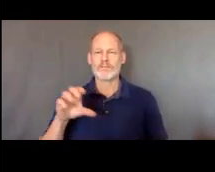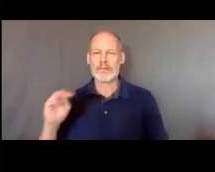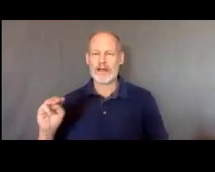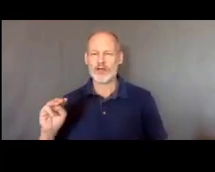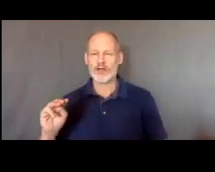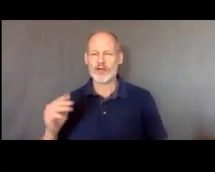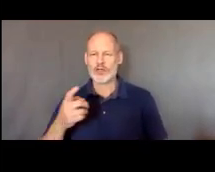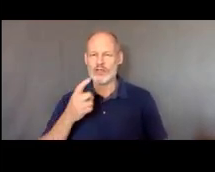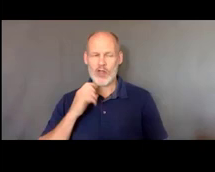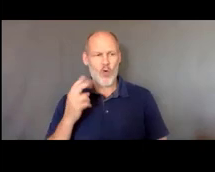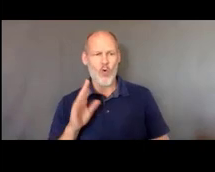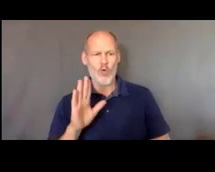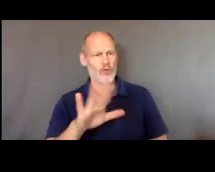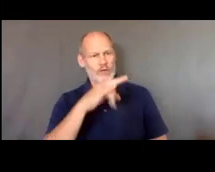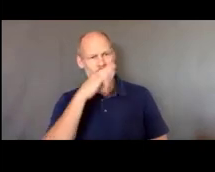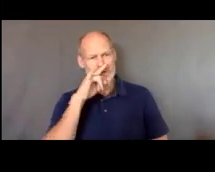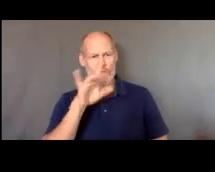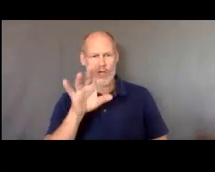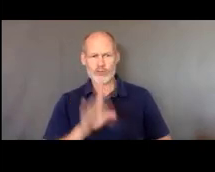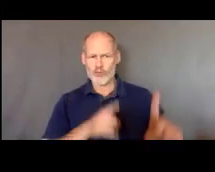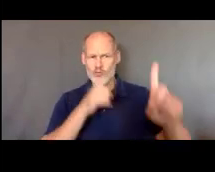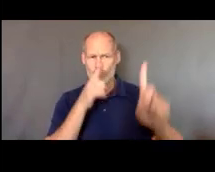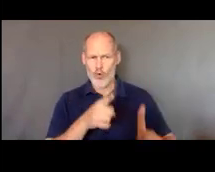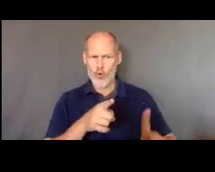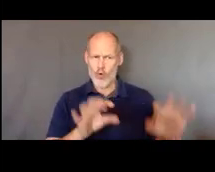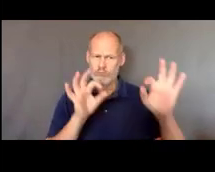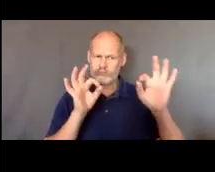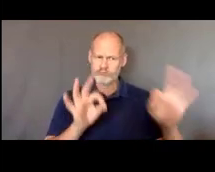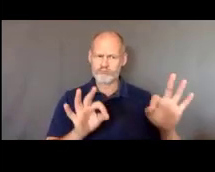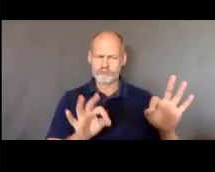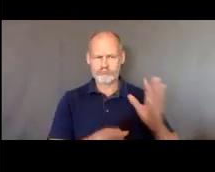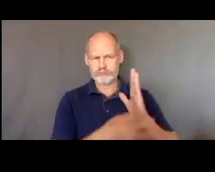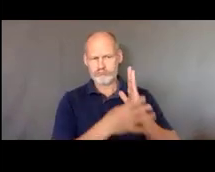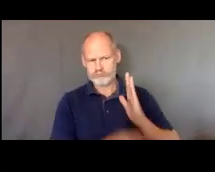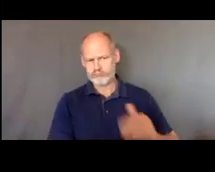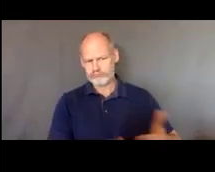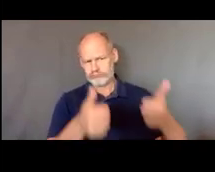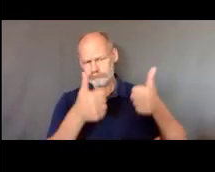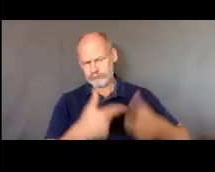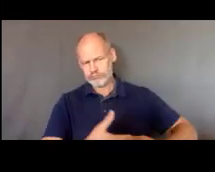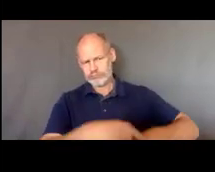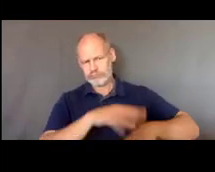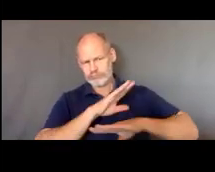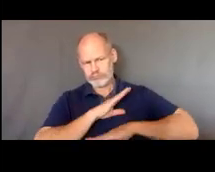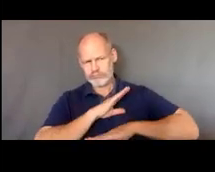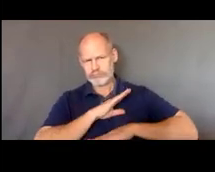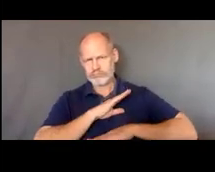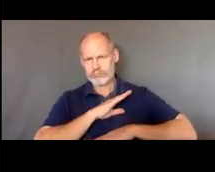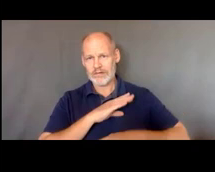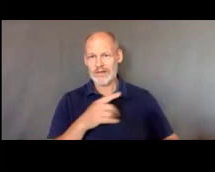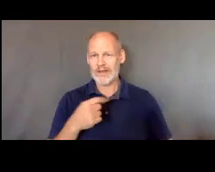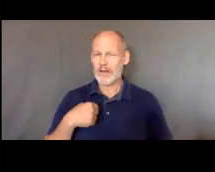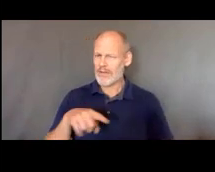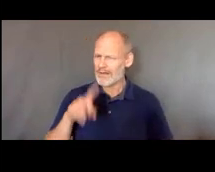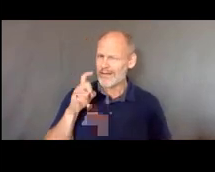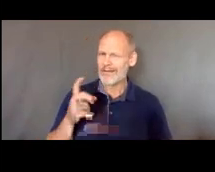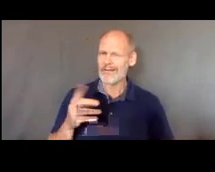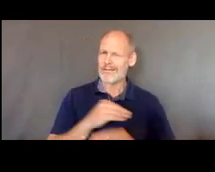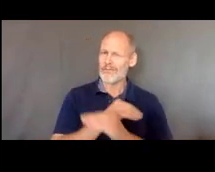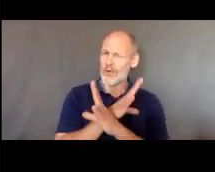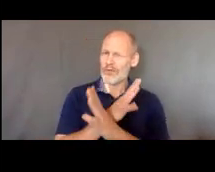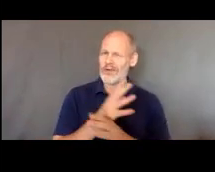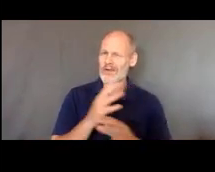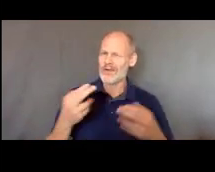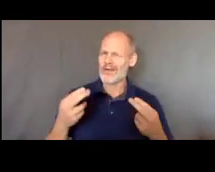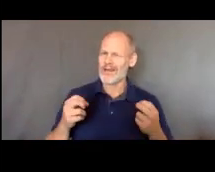todas las metas de mi hijo se lograron hasta en el aprendizaje remoto ¿eso es